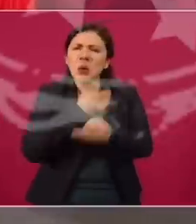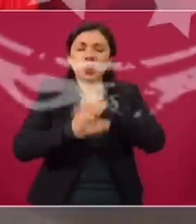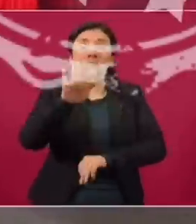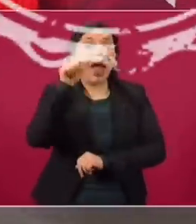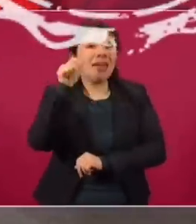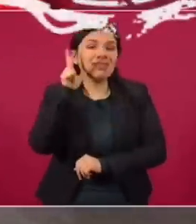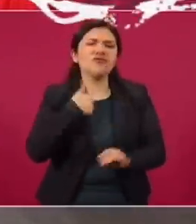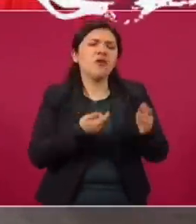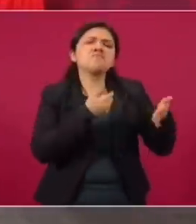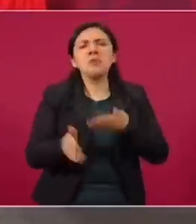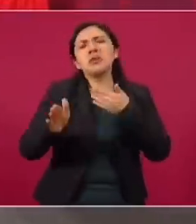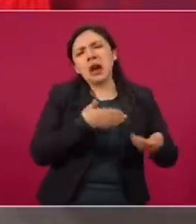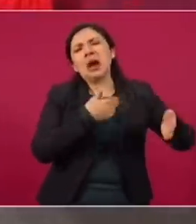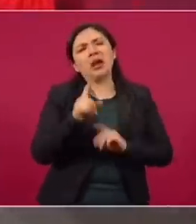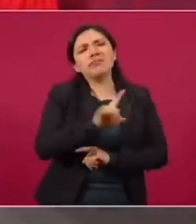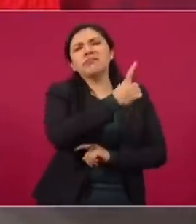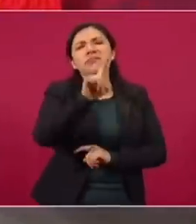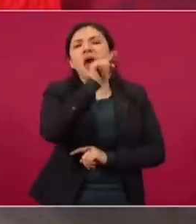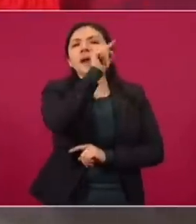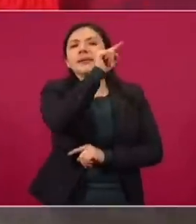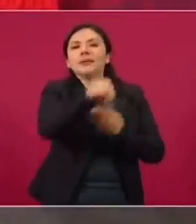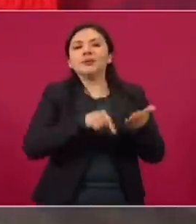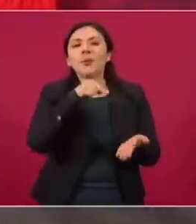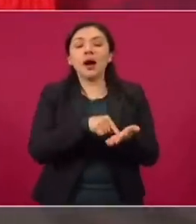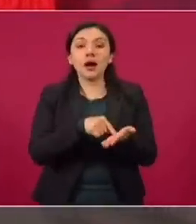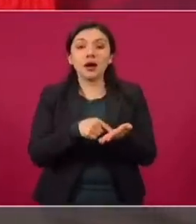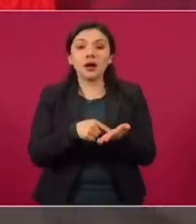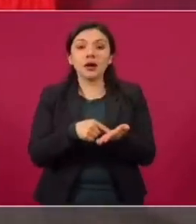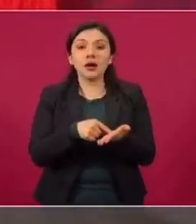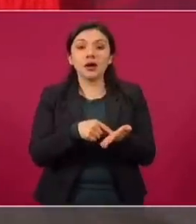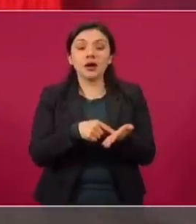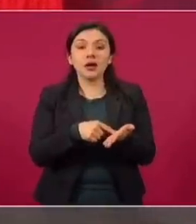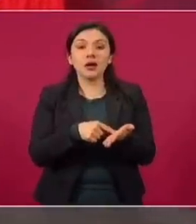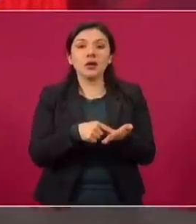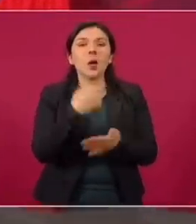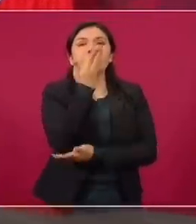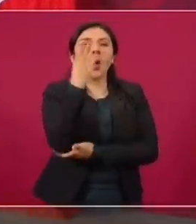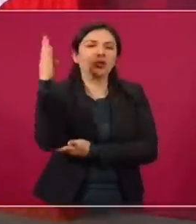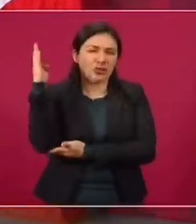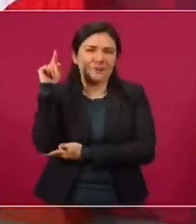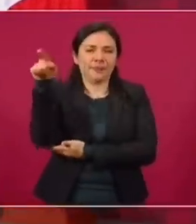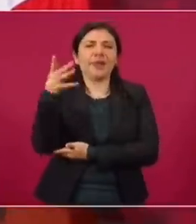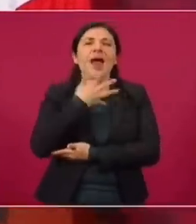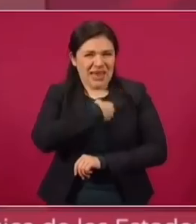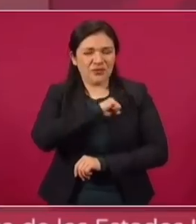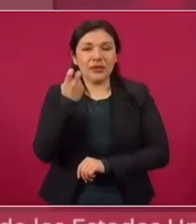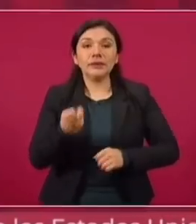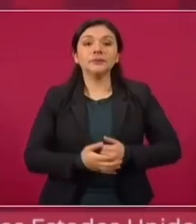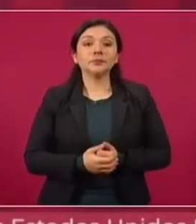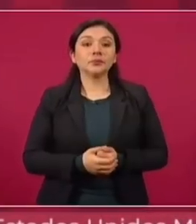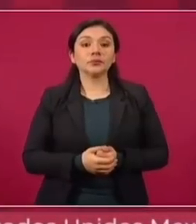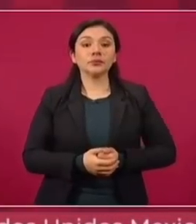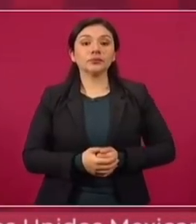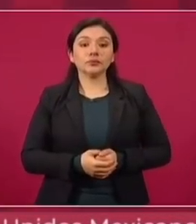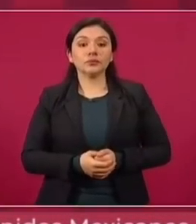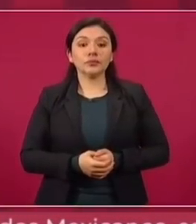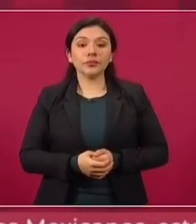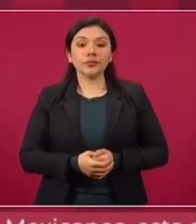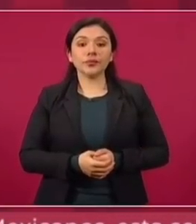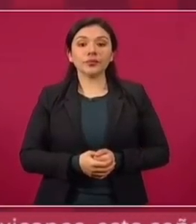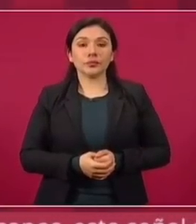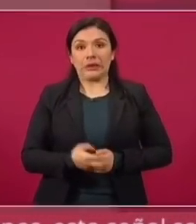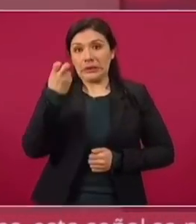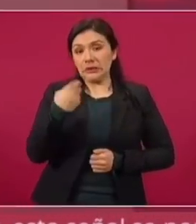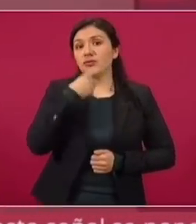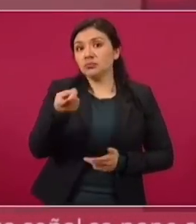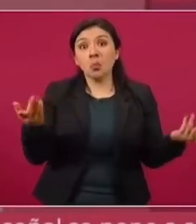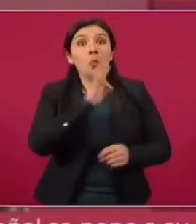Antier me fui a caminar allá al bosque donde está el colegio militar y hablaba yo de que se